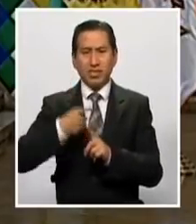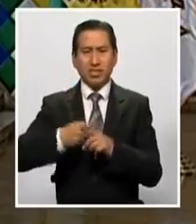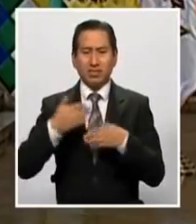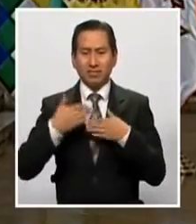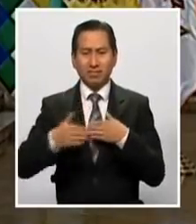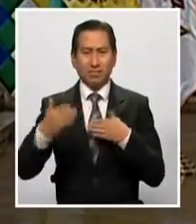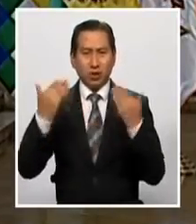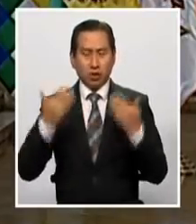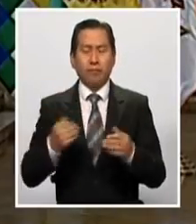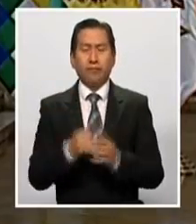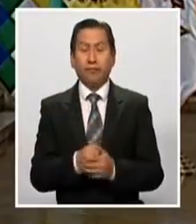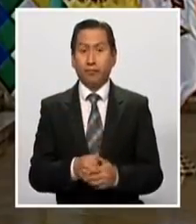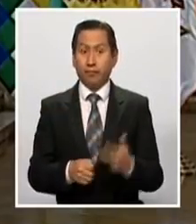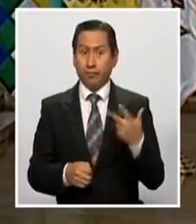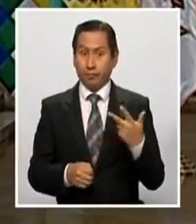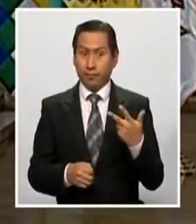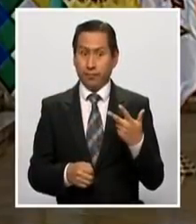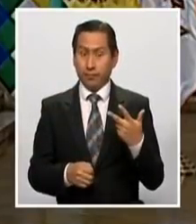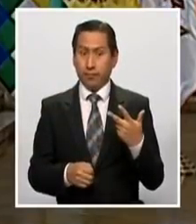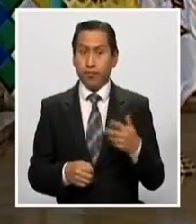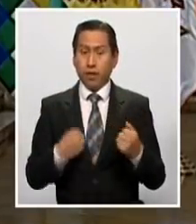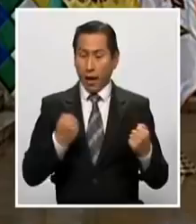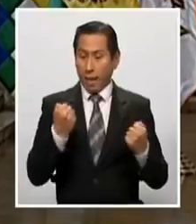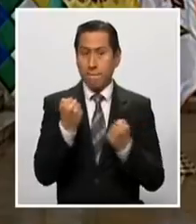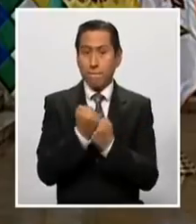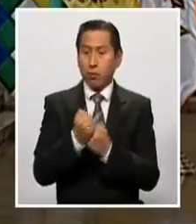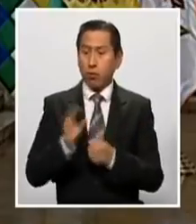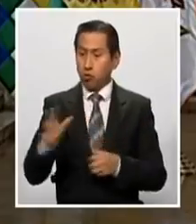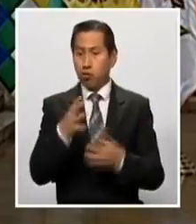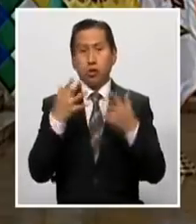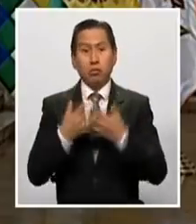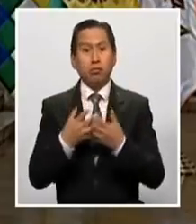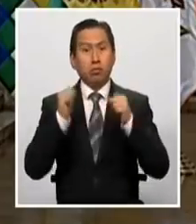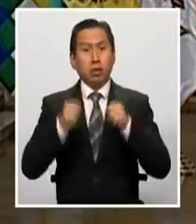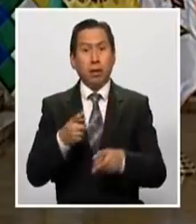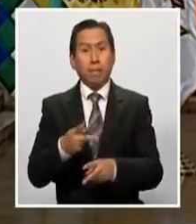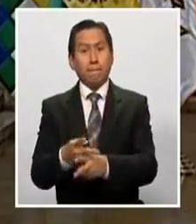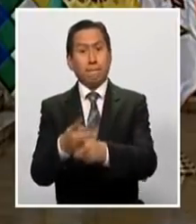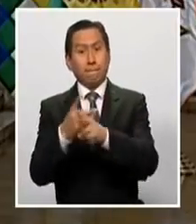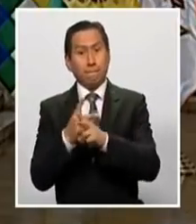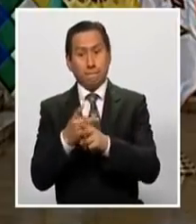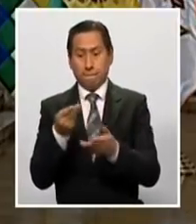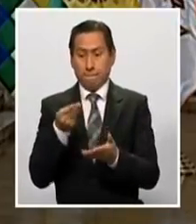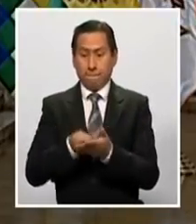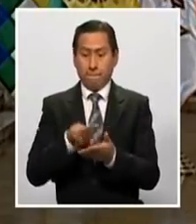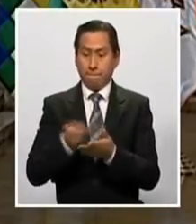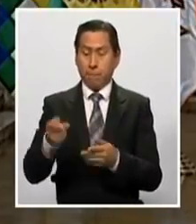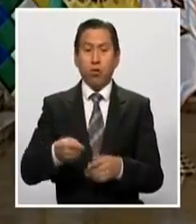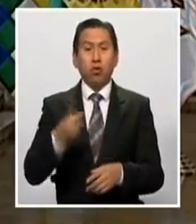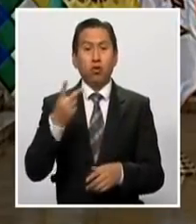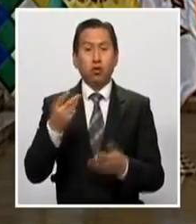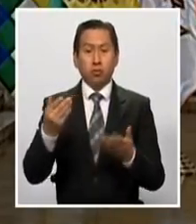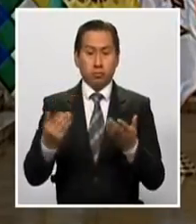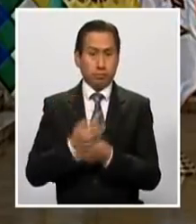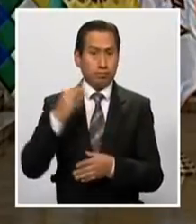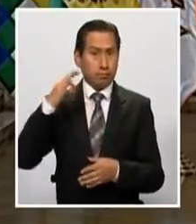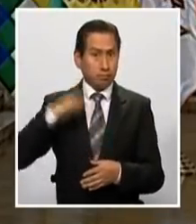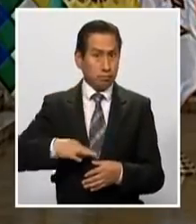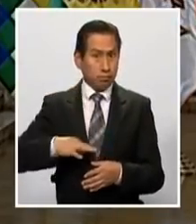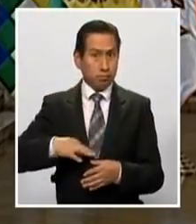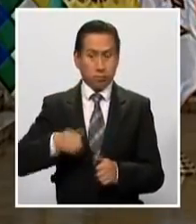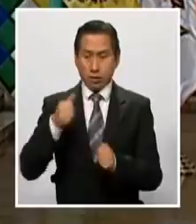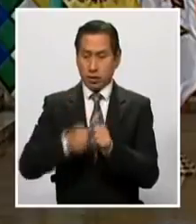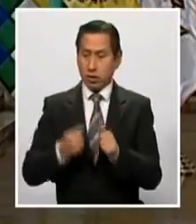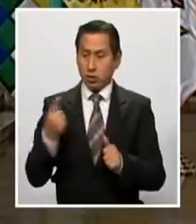Y tres, con este apoyo las empresas pueden sacar préstamos por el valor de dos sueldos mínimos por